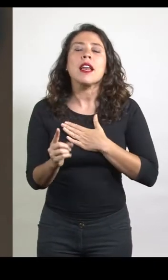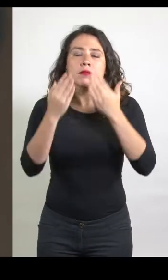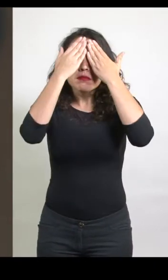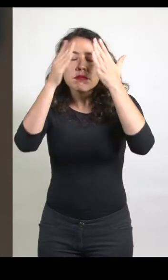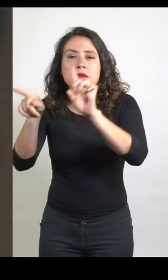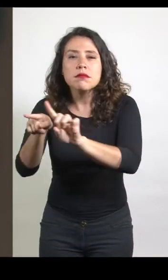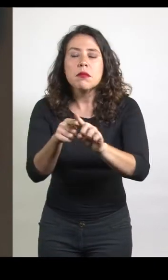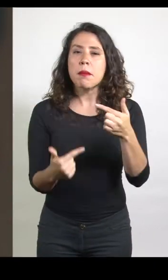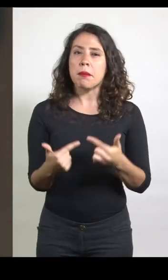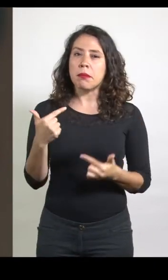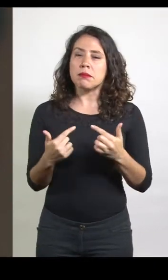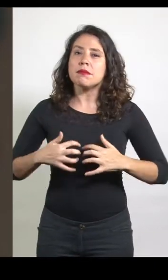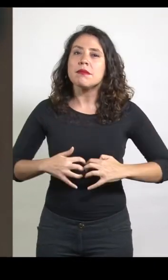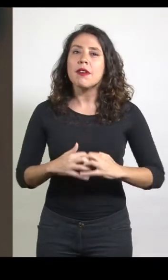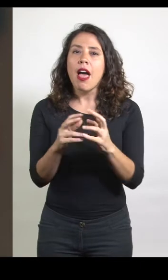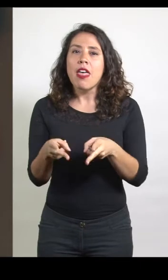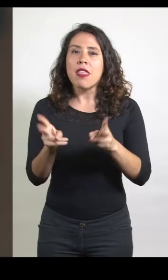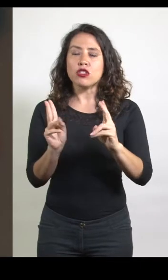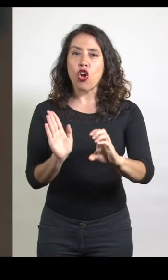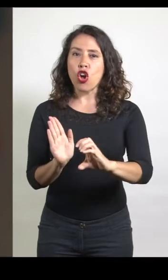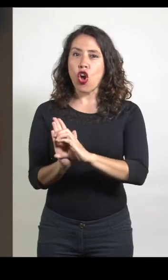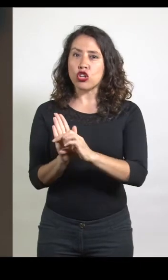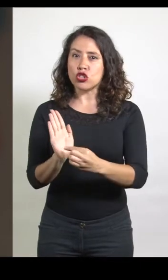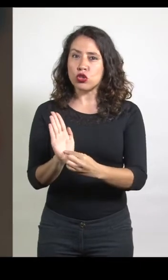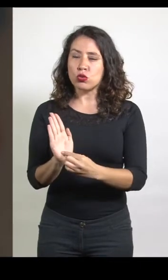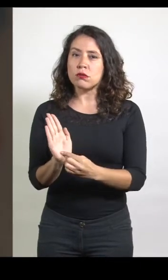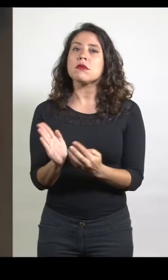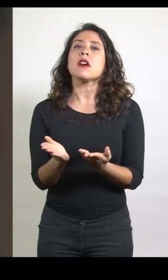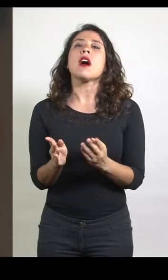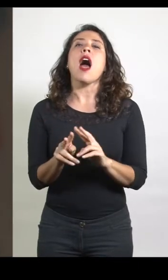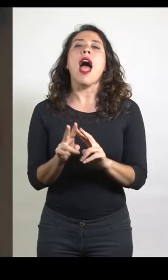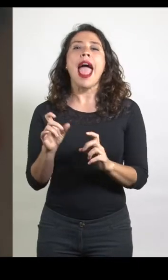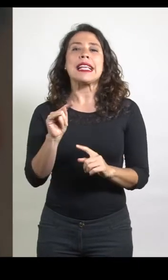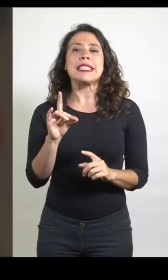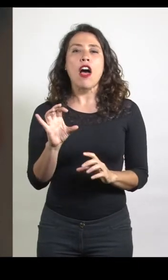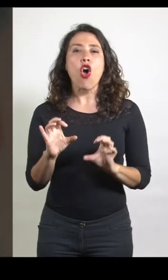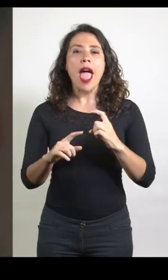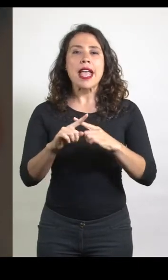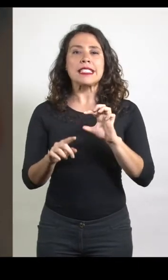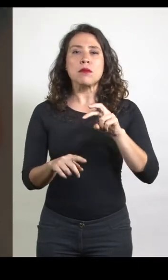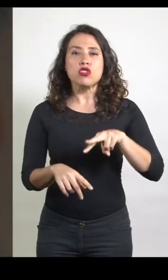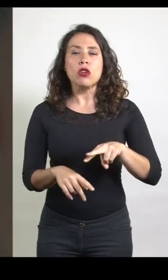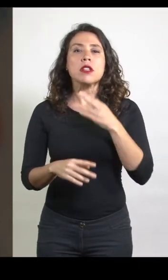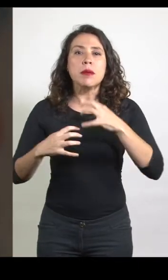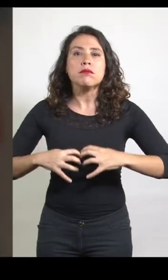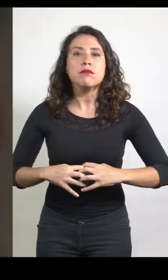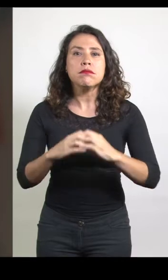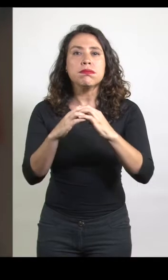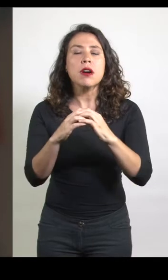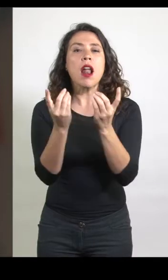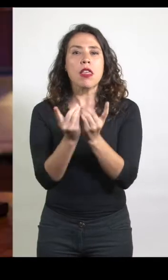pluralismo político, fortalecer los derechos constitucionales, moderar los estados de excepción y robustecer el principio